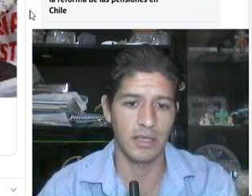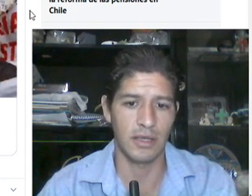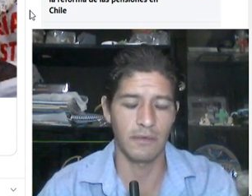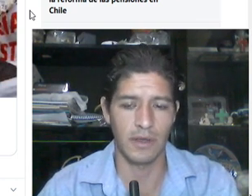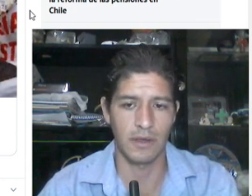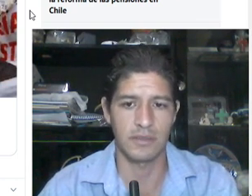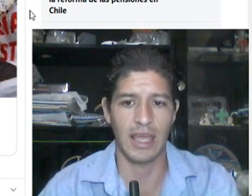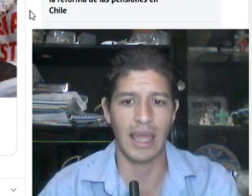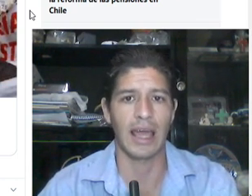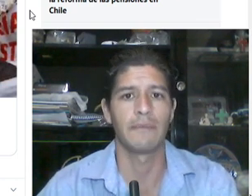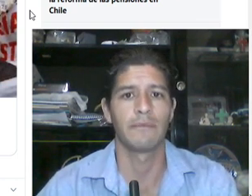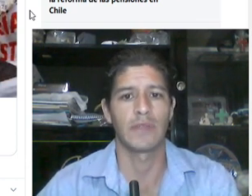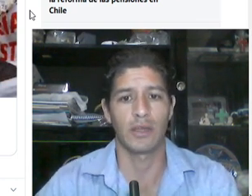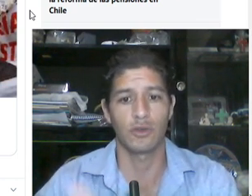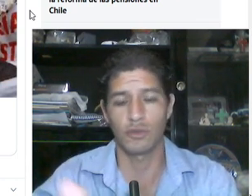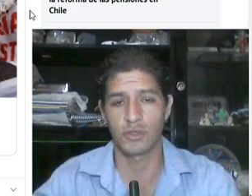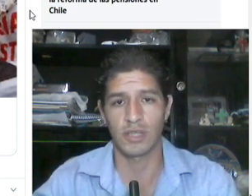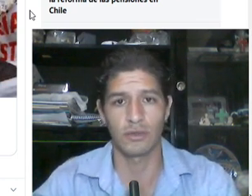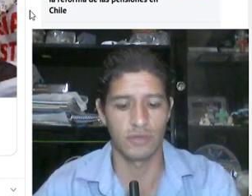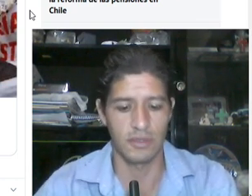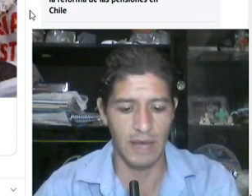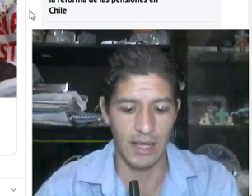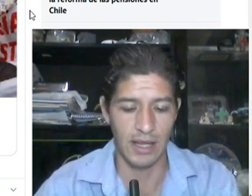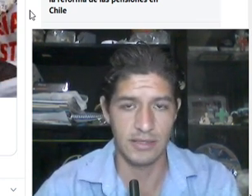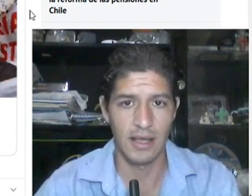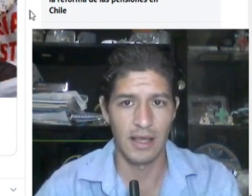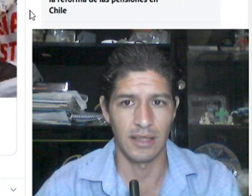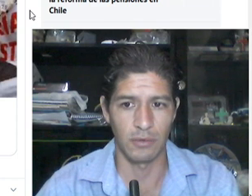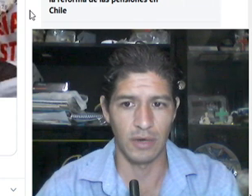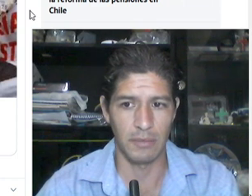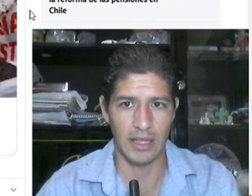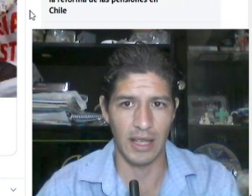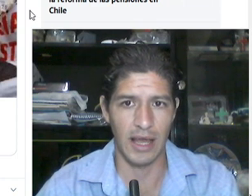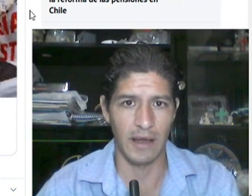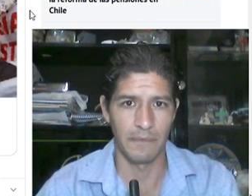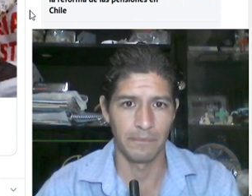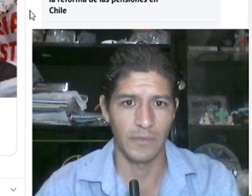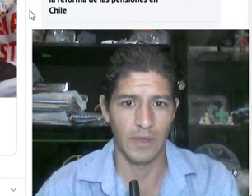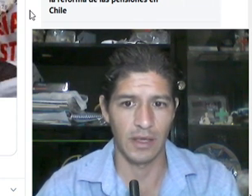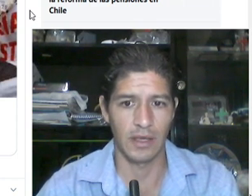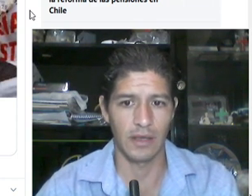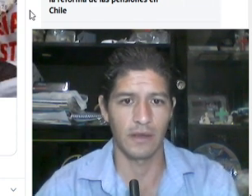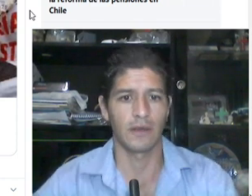persona así se queja de que yo estoy mostrando sus imágenes de alguna manera